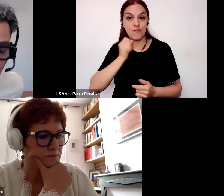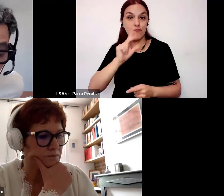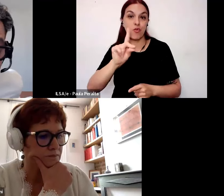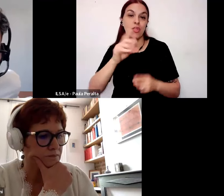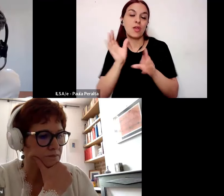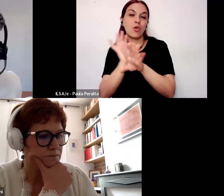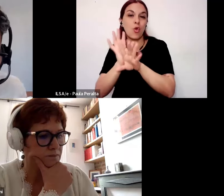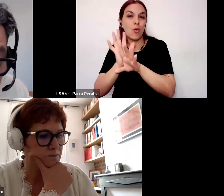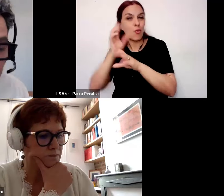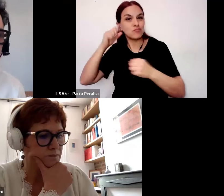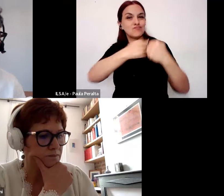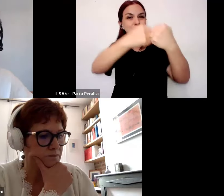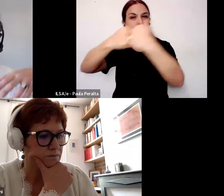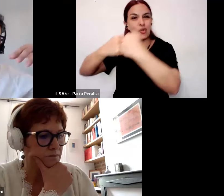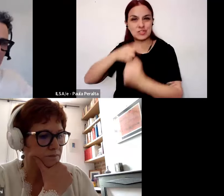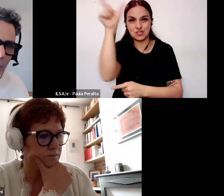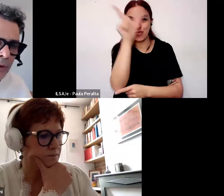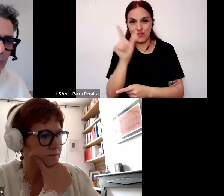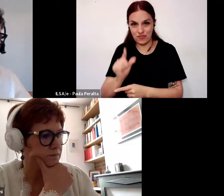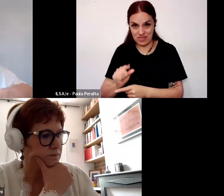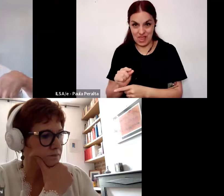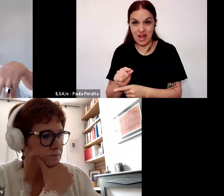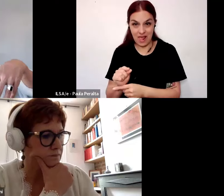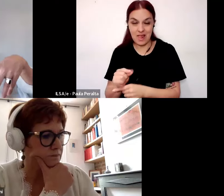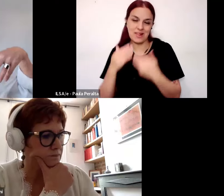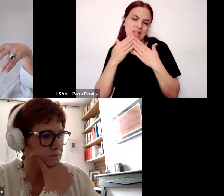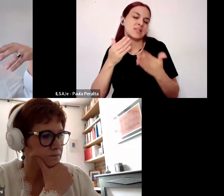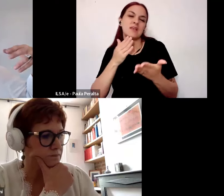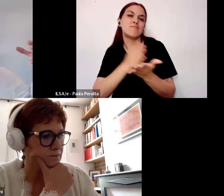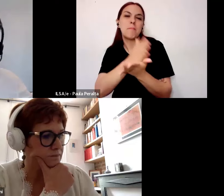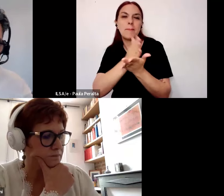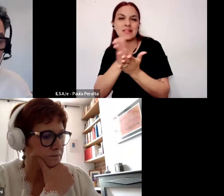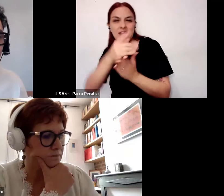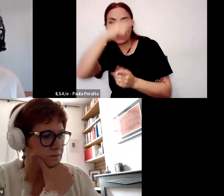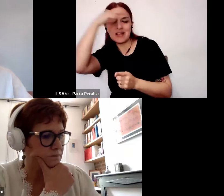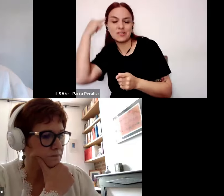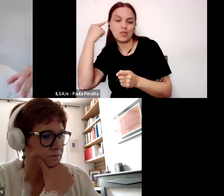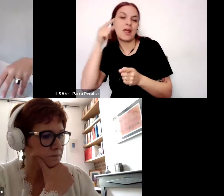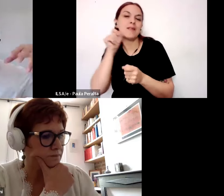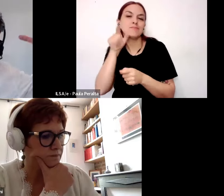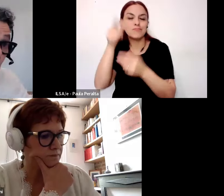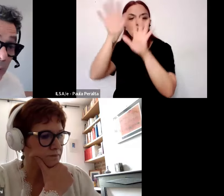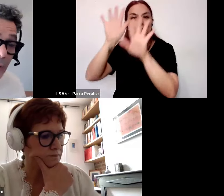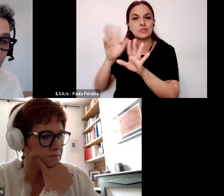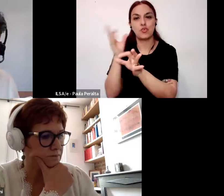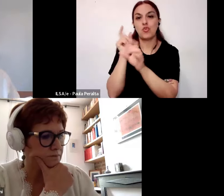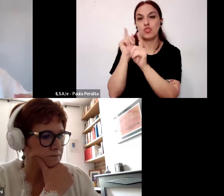traducidos normativamente a través de los alineamientos curriculares nacionales para la formación docente y otros cuerpos